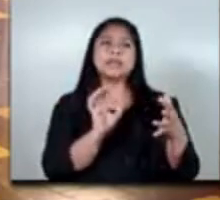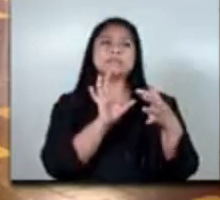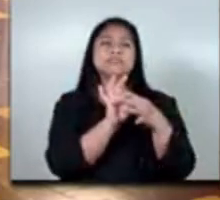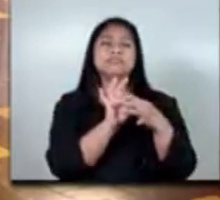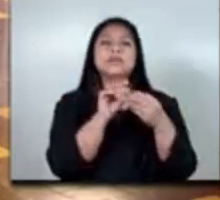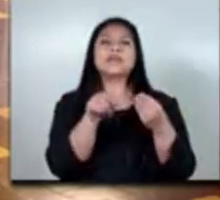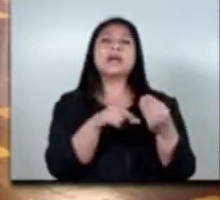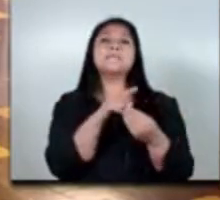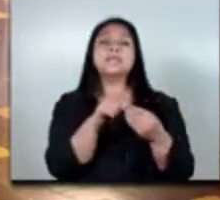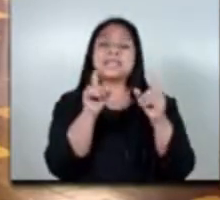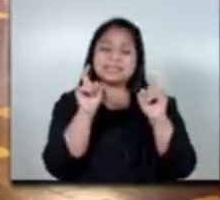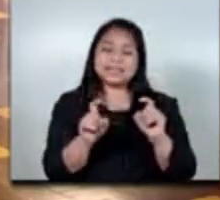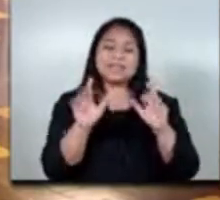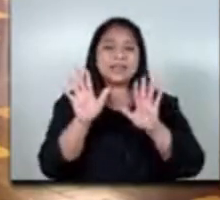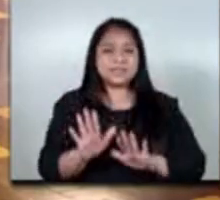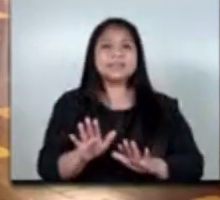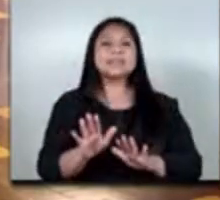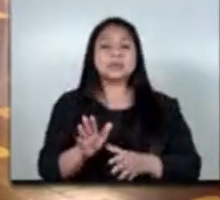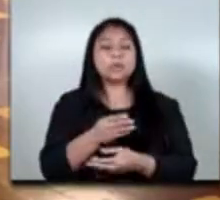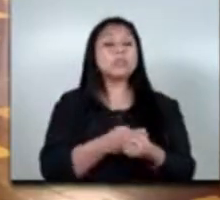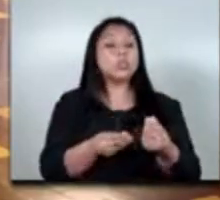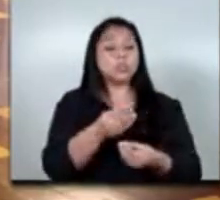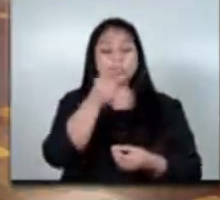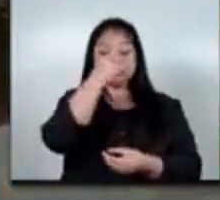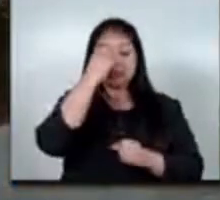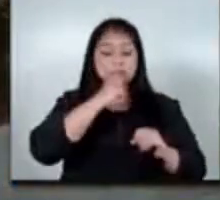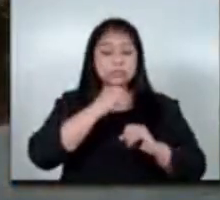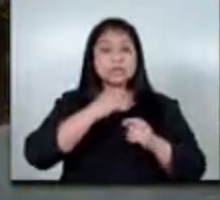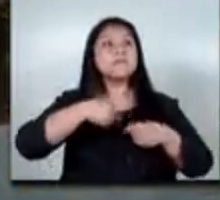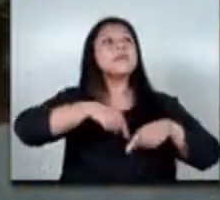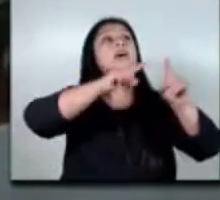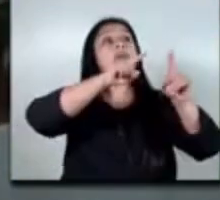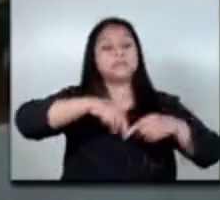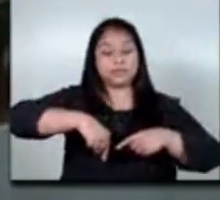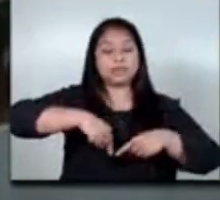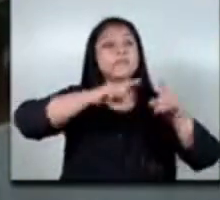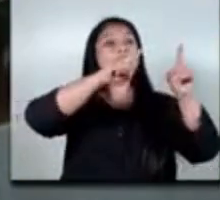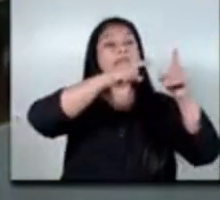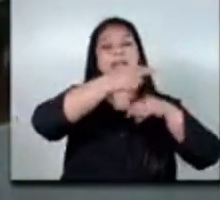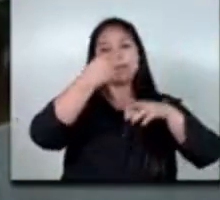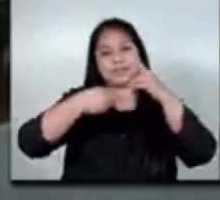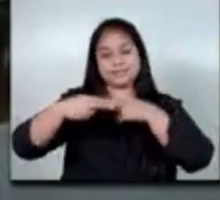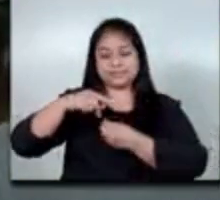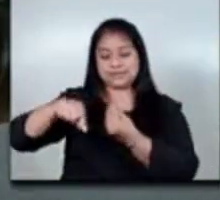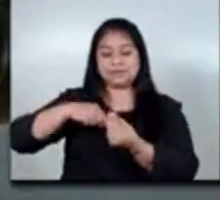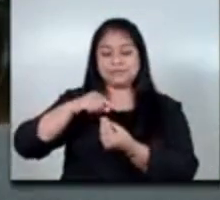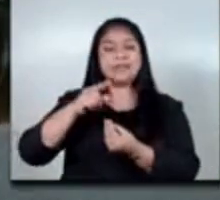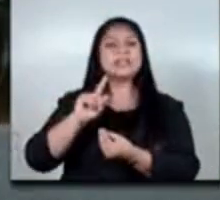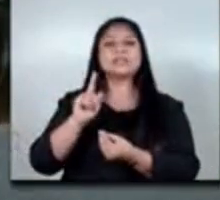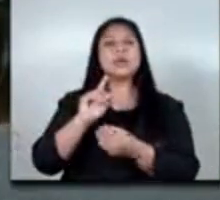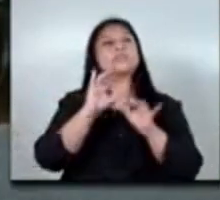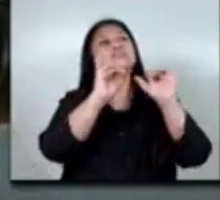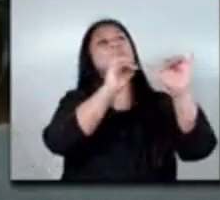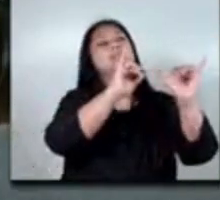debe ser aquí como producto que el trabajador regrese a reunirse con su familia y no buscarlo en otro lugar